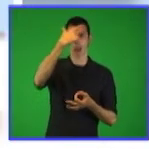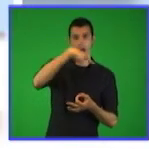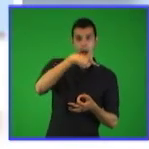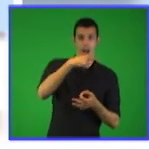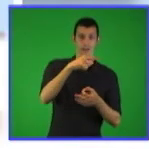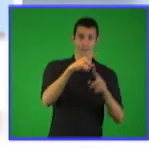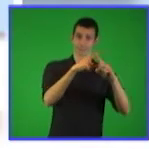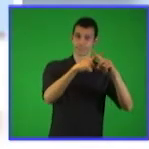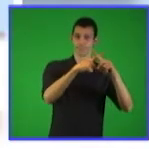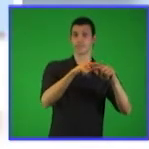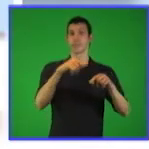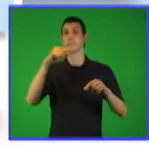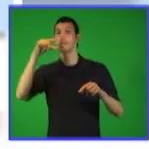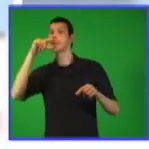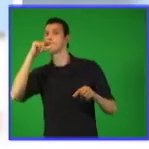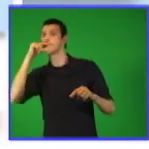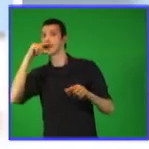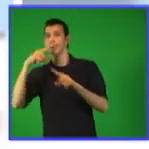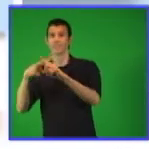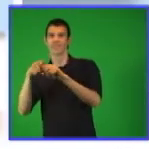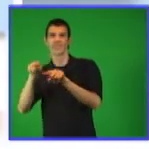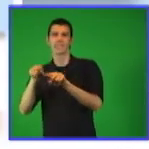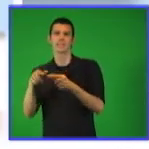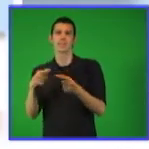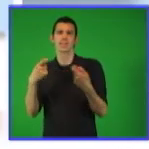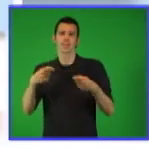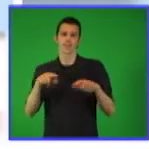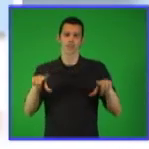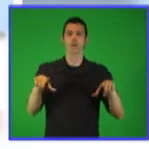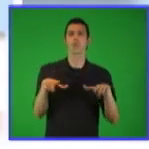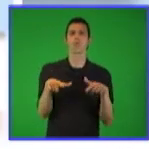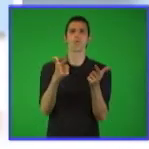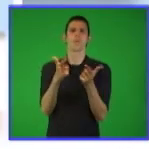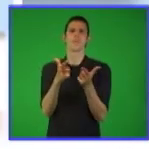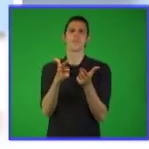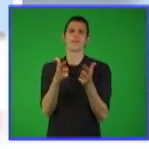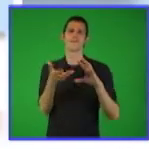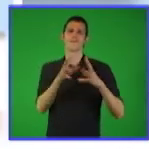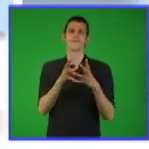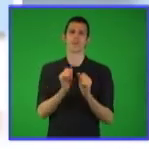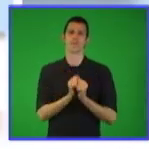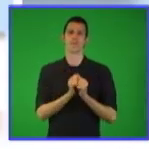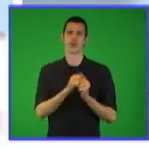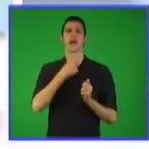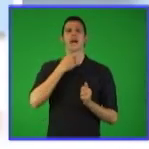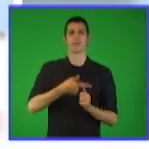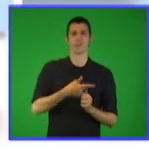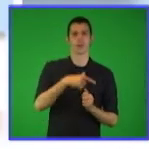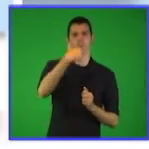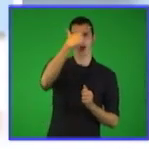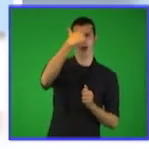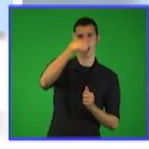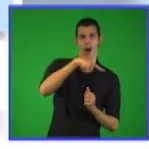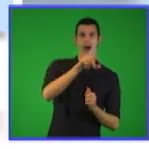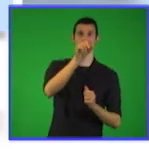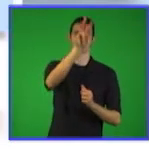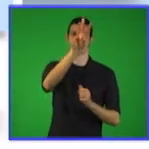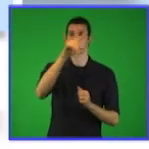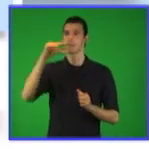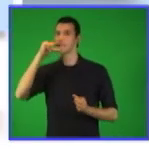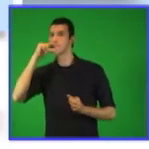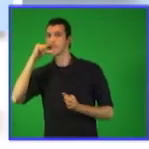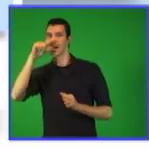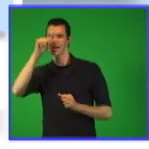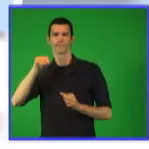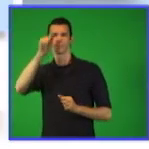y B deben cumplir una de estas relaciones. B es la quinta parte de A o A es el quíntuplo de